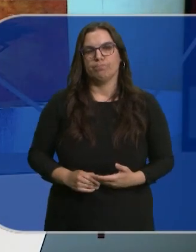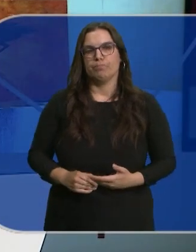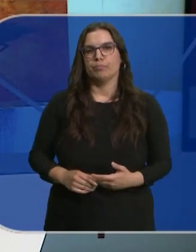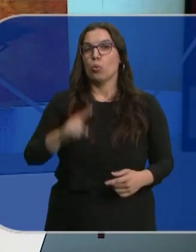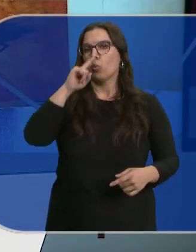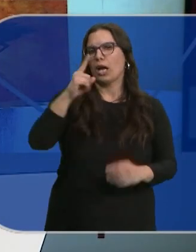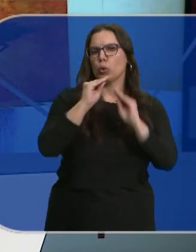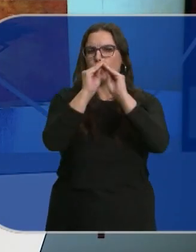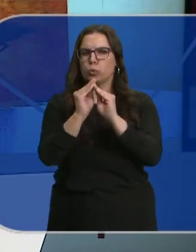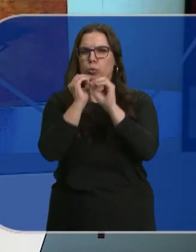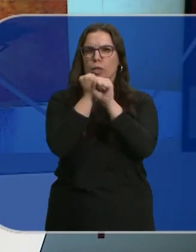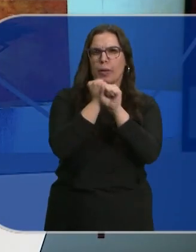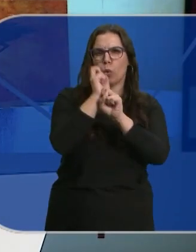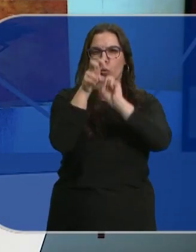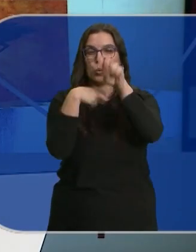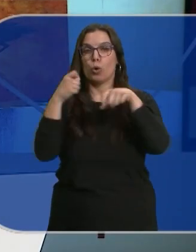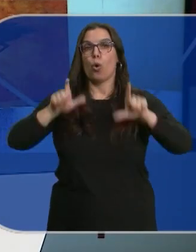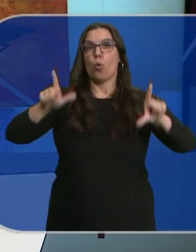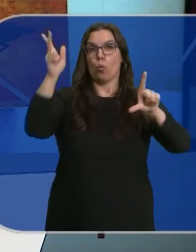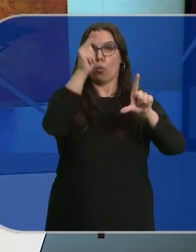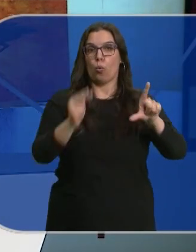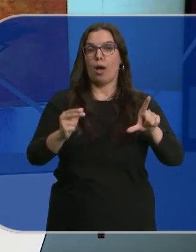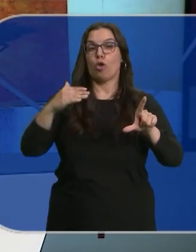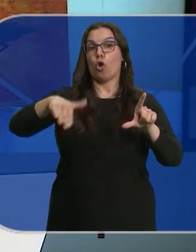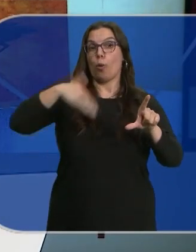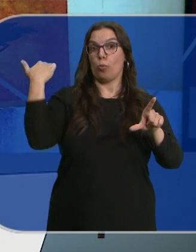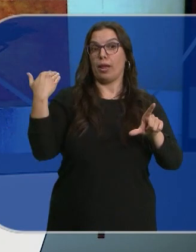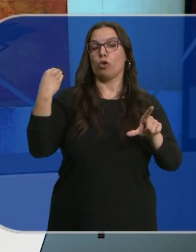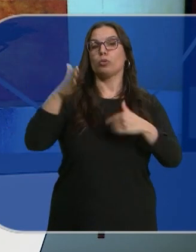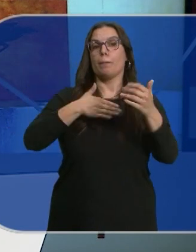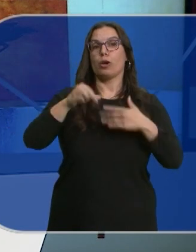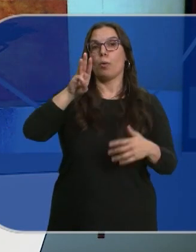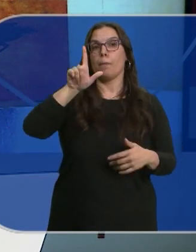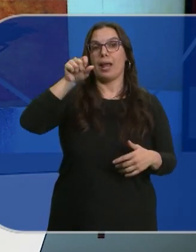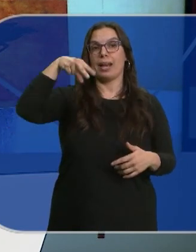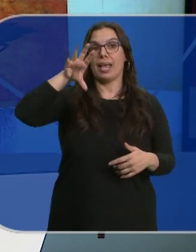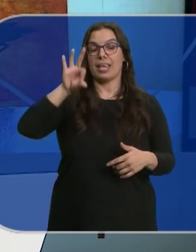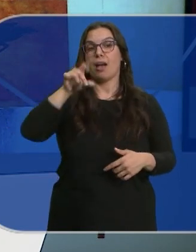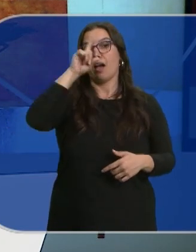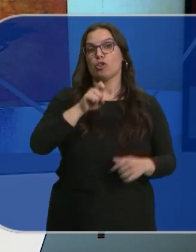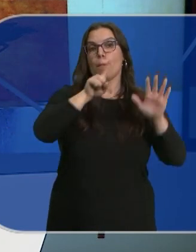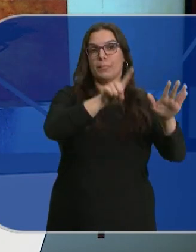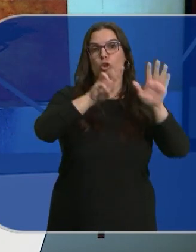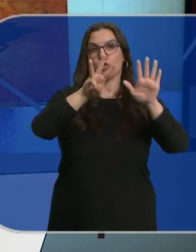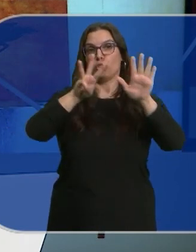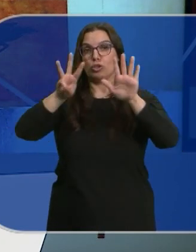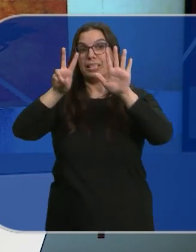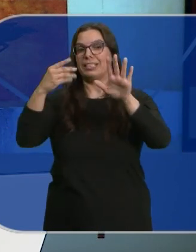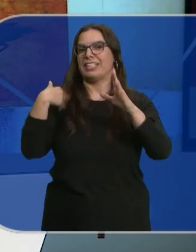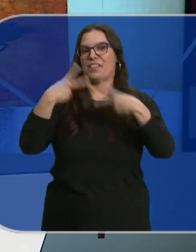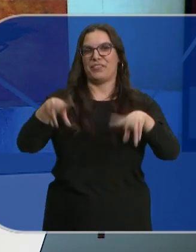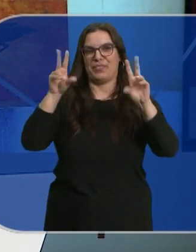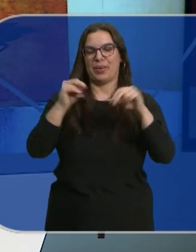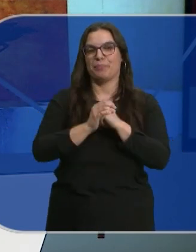Después de más de un año de trabajo, el cuadro de los comuneros a su salida de Valladolid de Juan Planella, de 1887, ya está